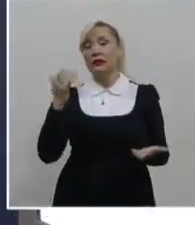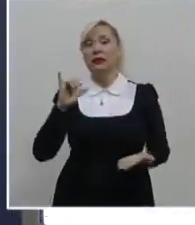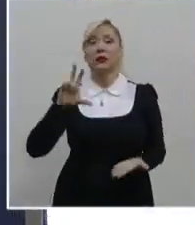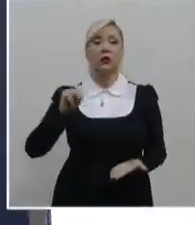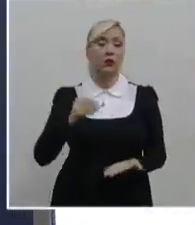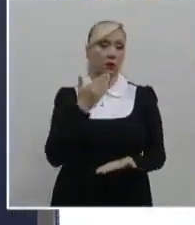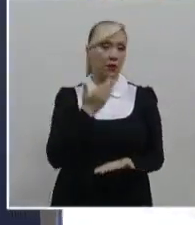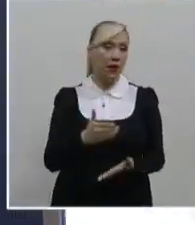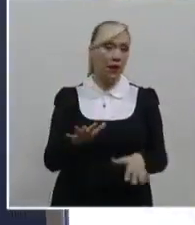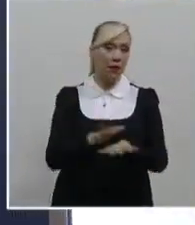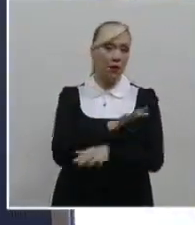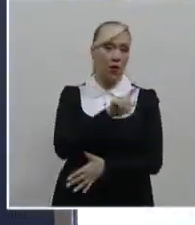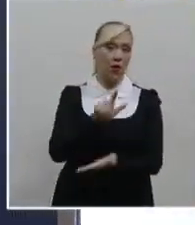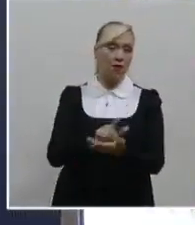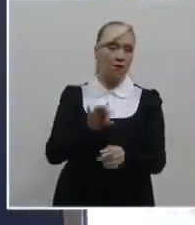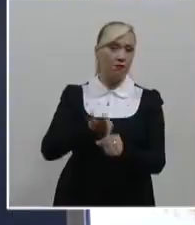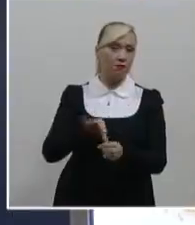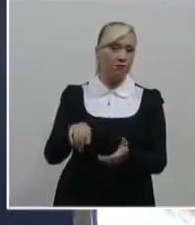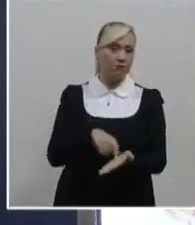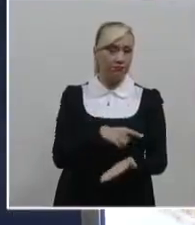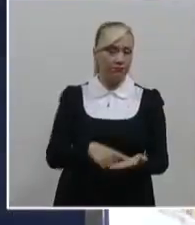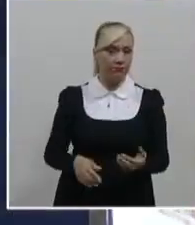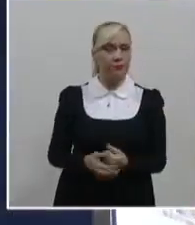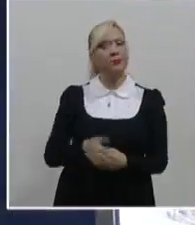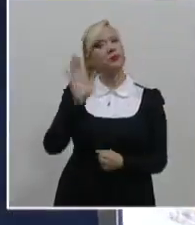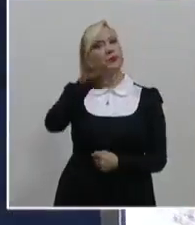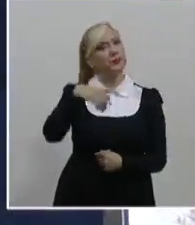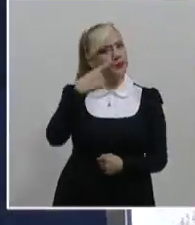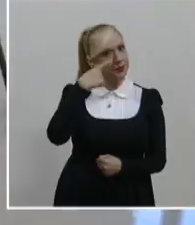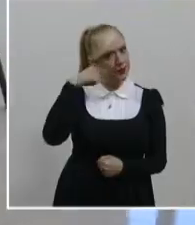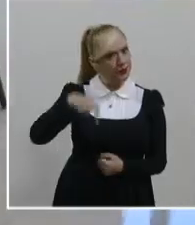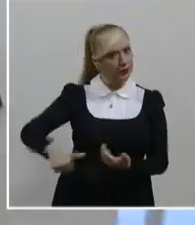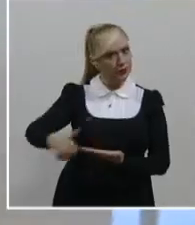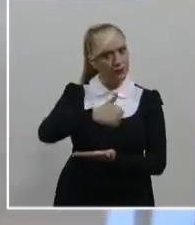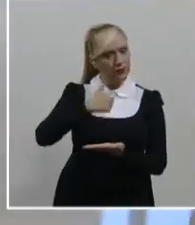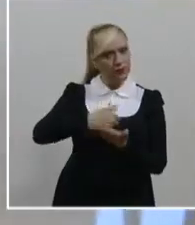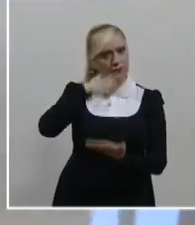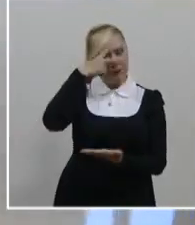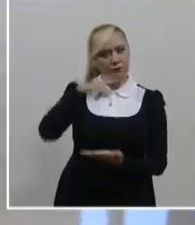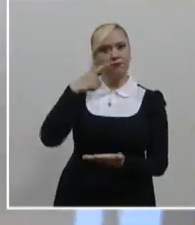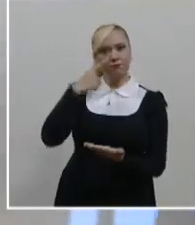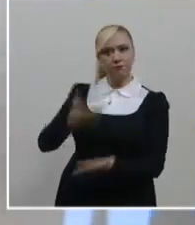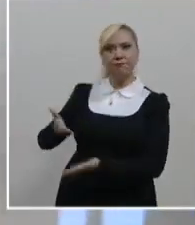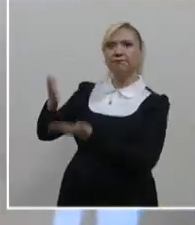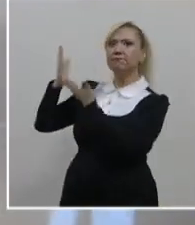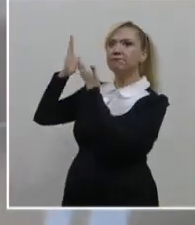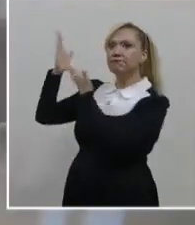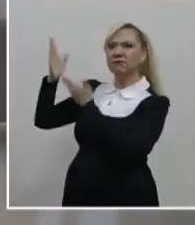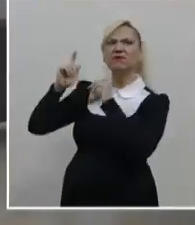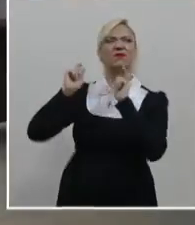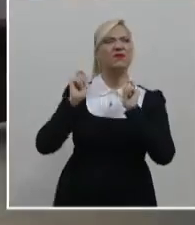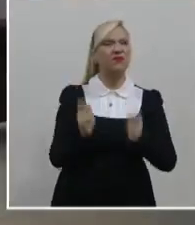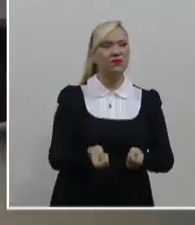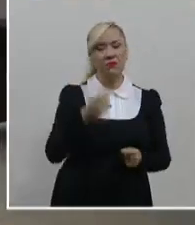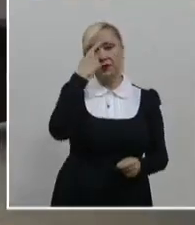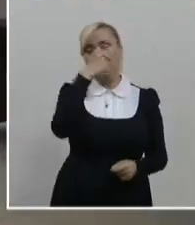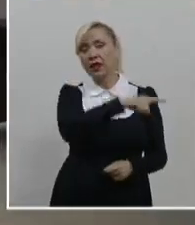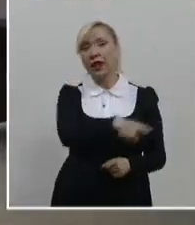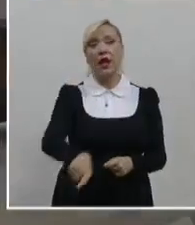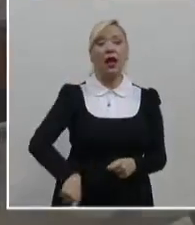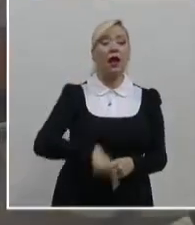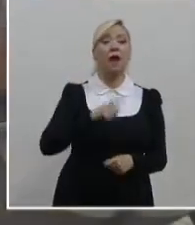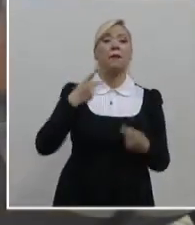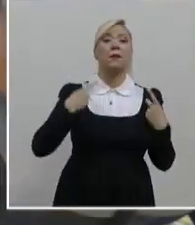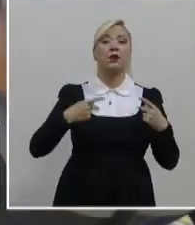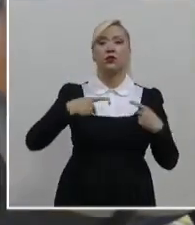Y mire la siguiente información porque el Poder Judicial de la Ciudad de México ofrece procesos terapéuticos grupales para adultos que les